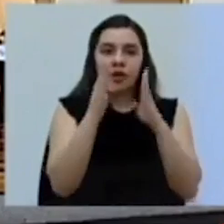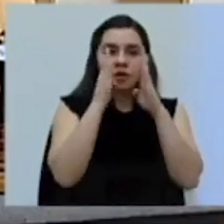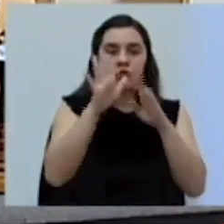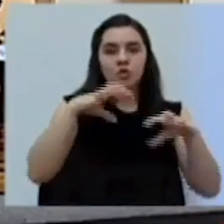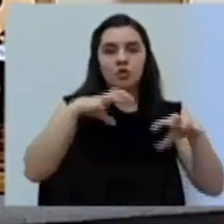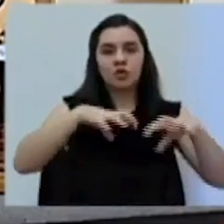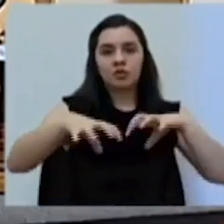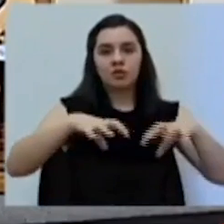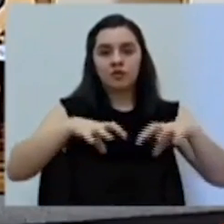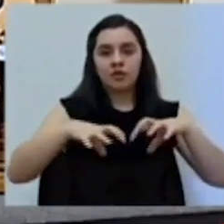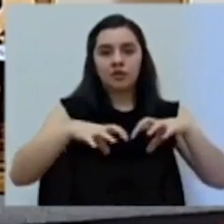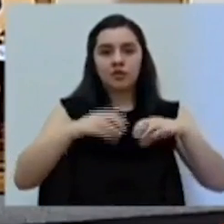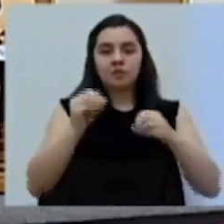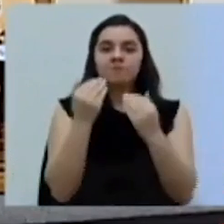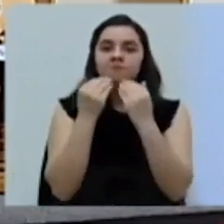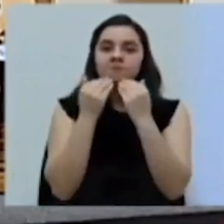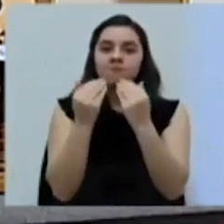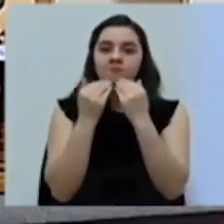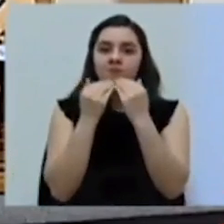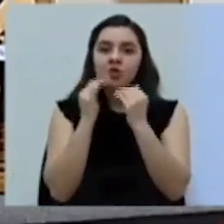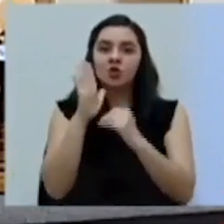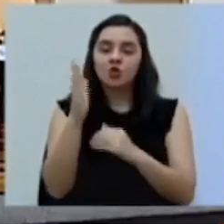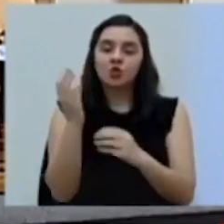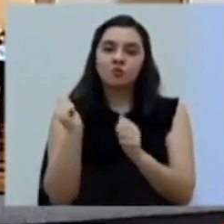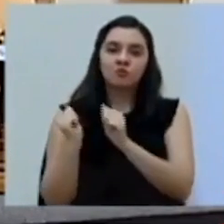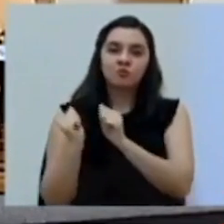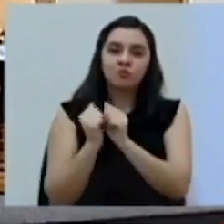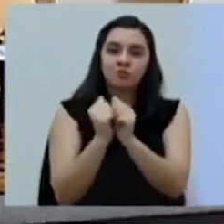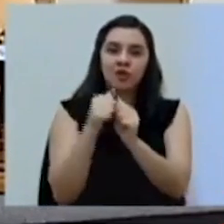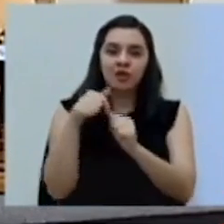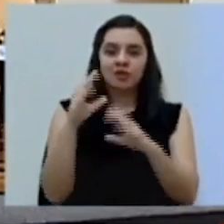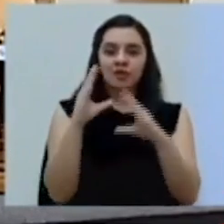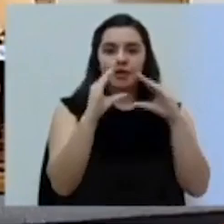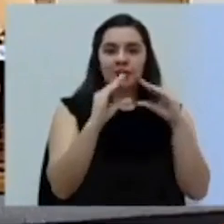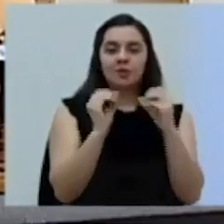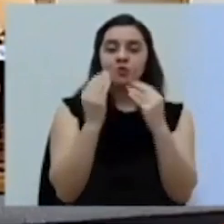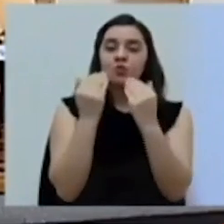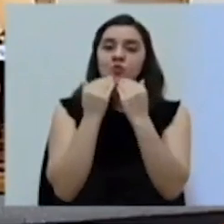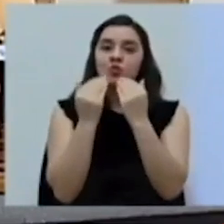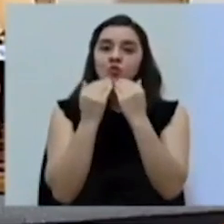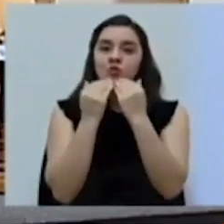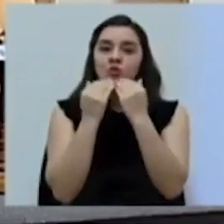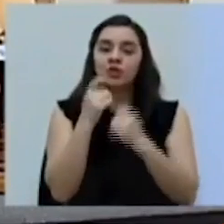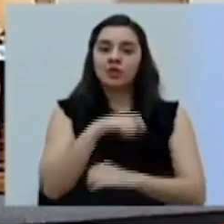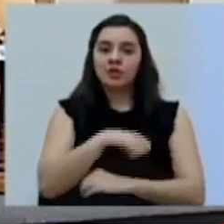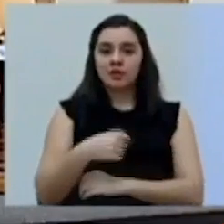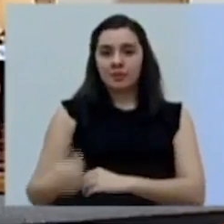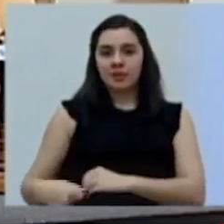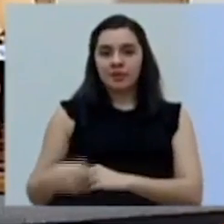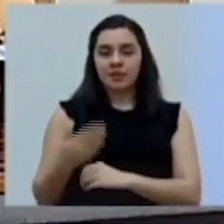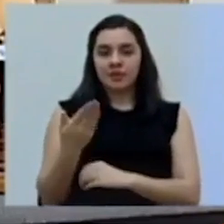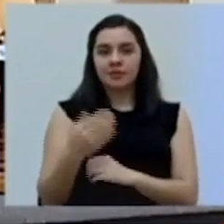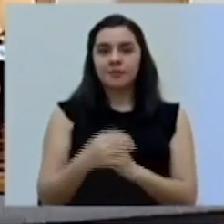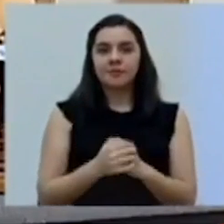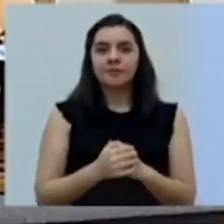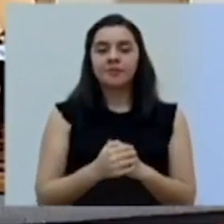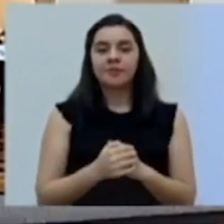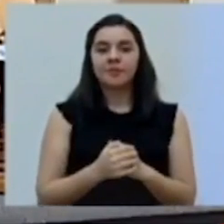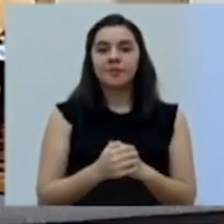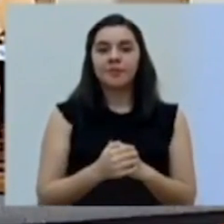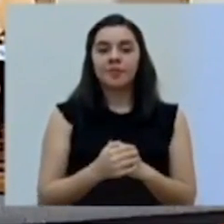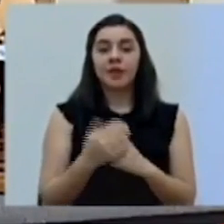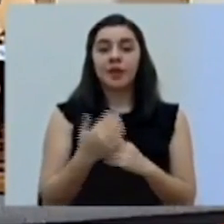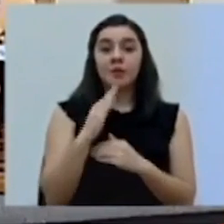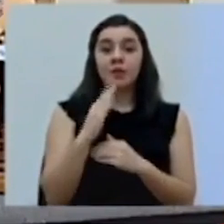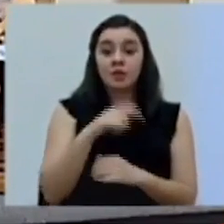sus actividades, a quien le agradecemos su compañía esta tarde. Muchas gracias, señor presidente. Mientras el señor